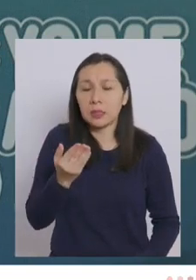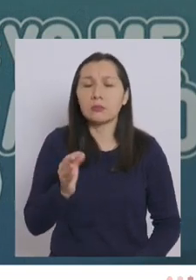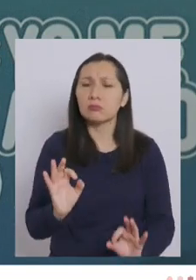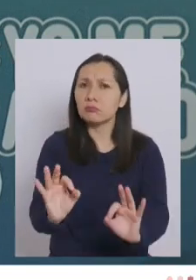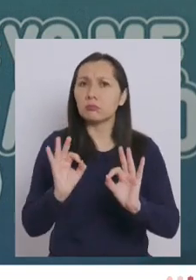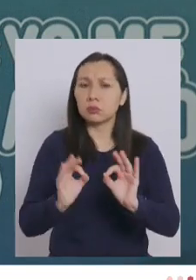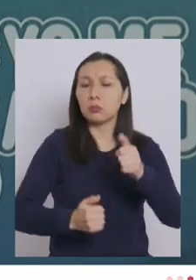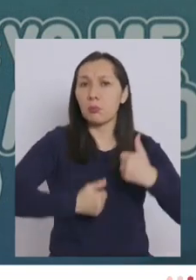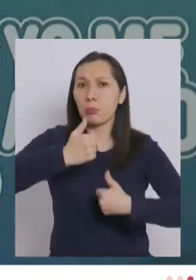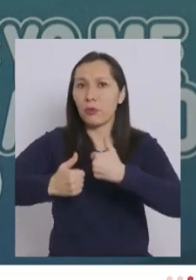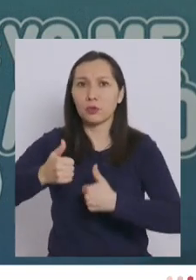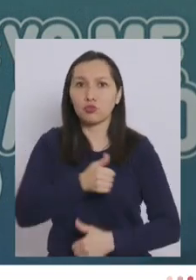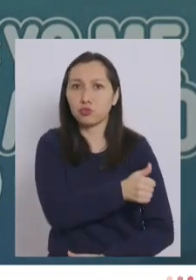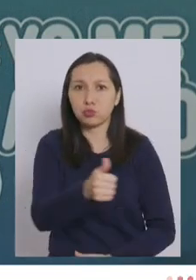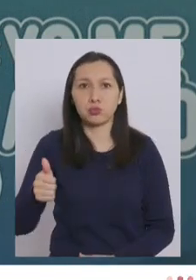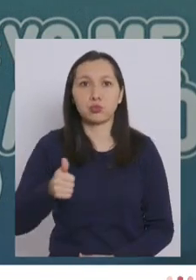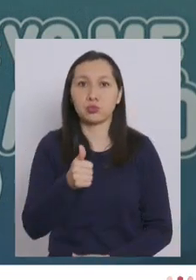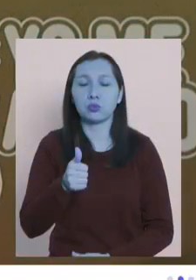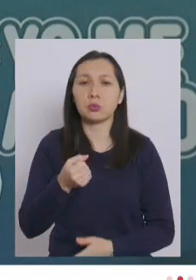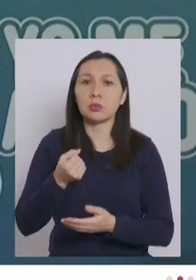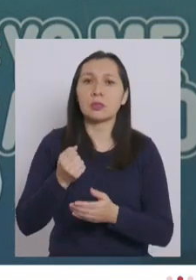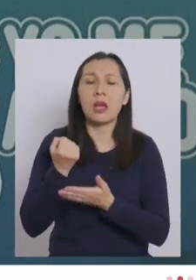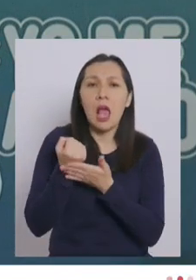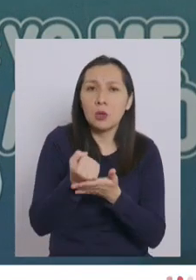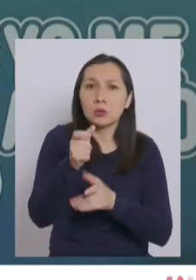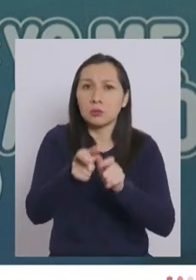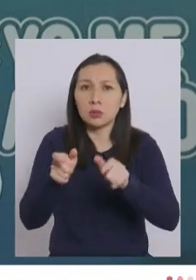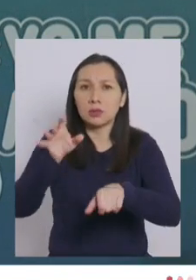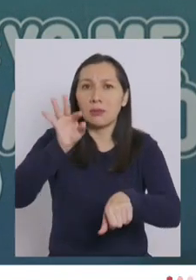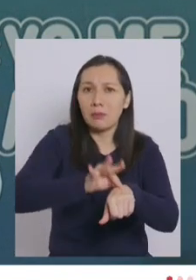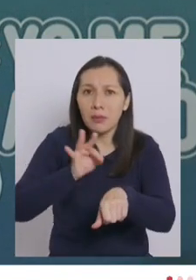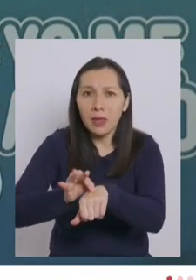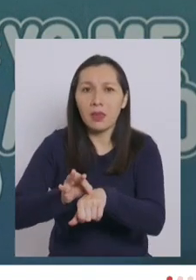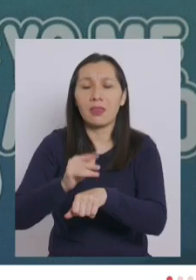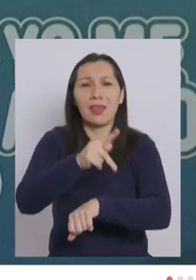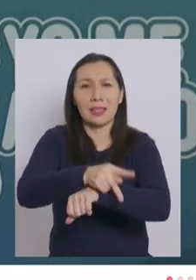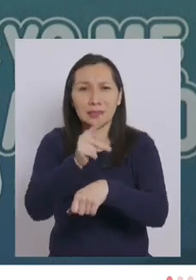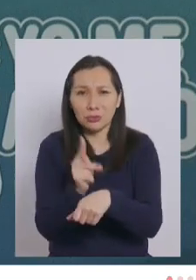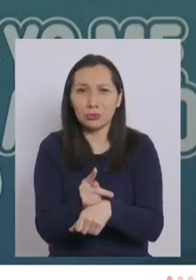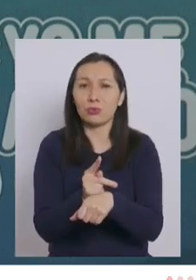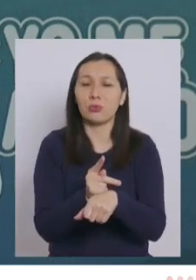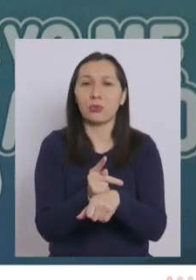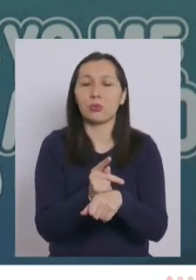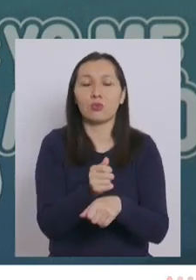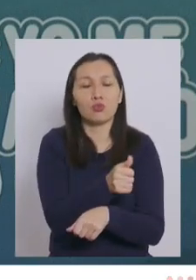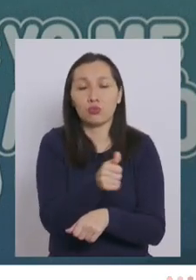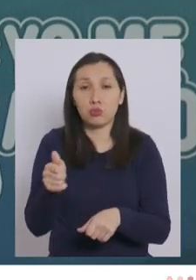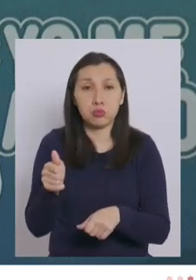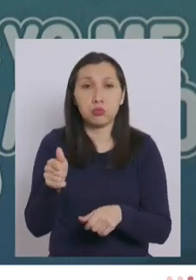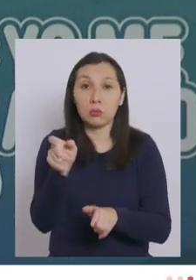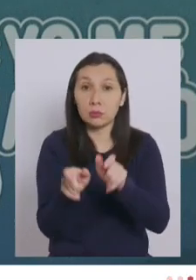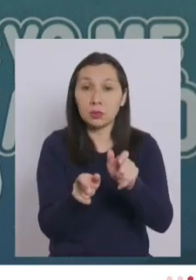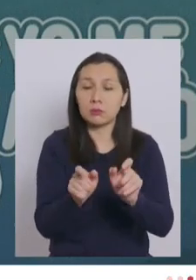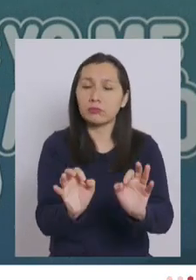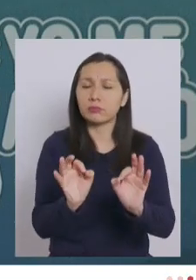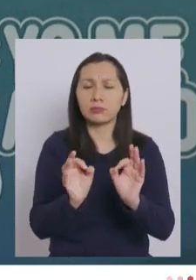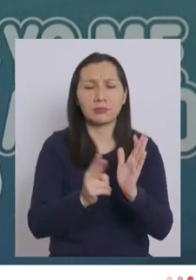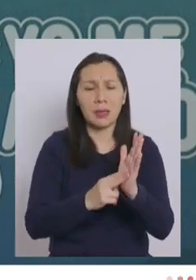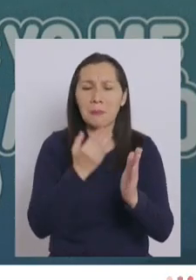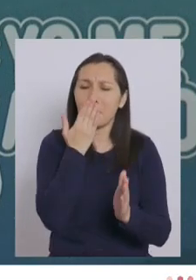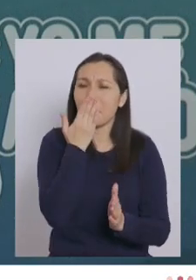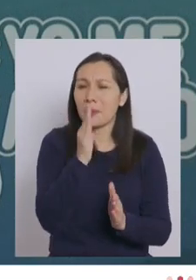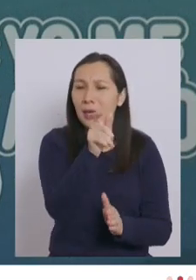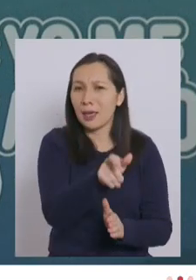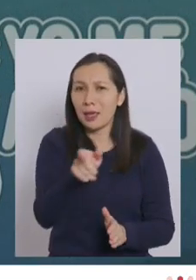excelentes profesionales. Las auxiliares, los médicos, los kinesiólogos. Todos realmente los mejores.